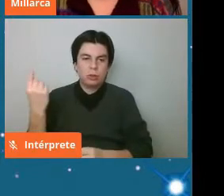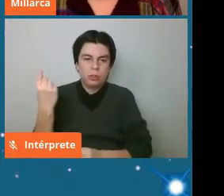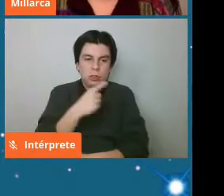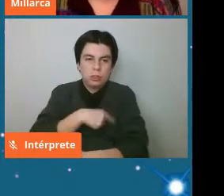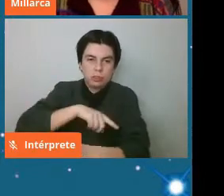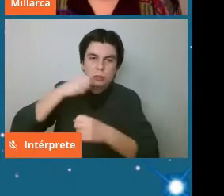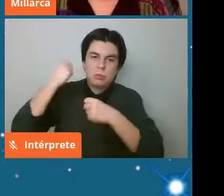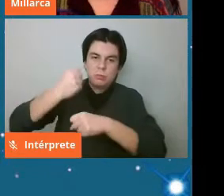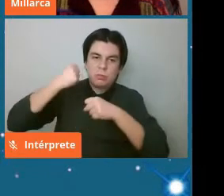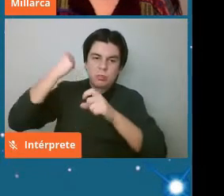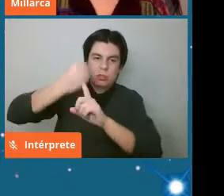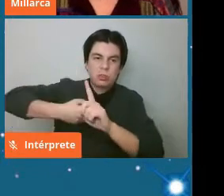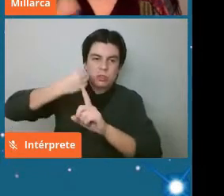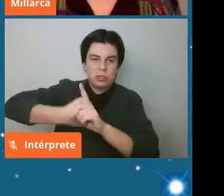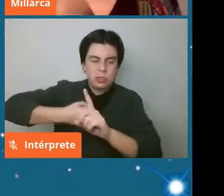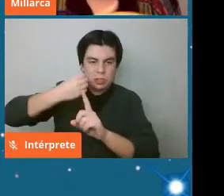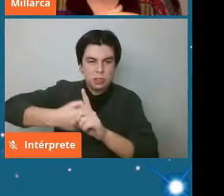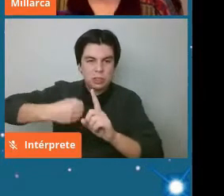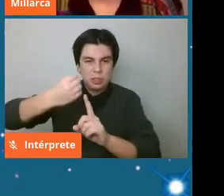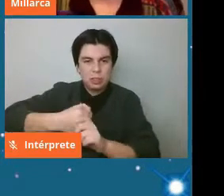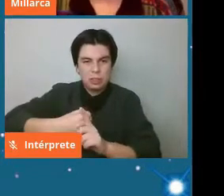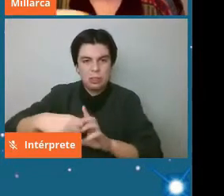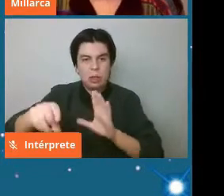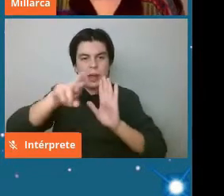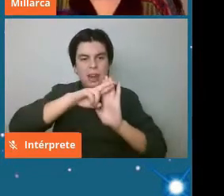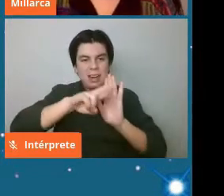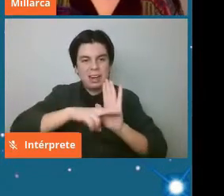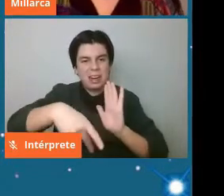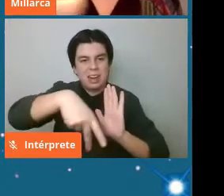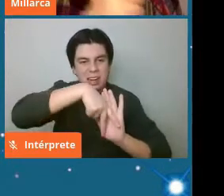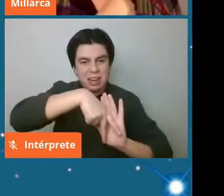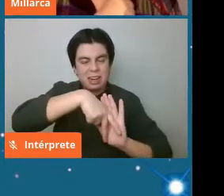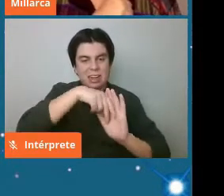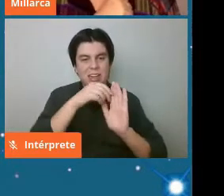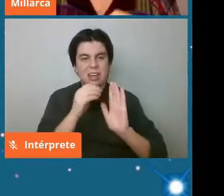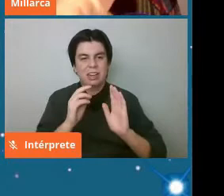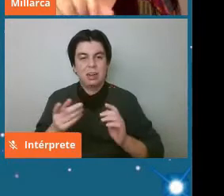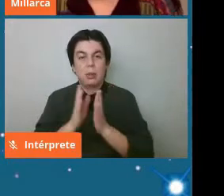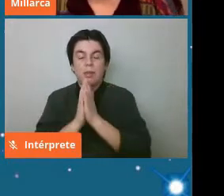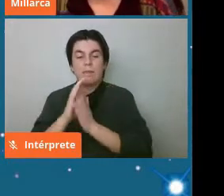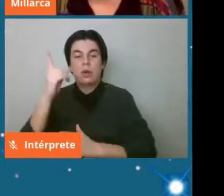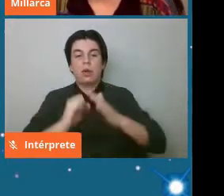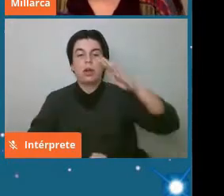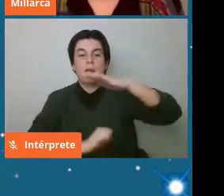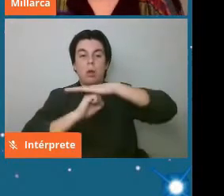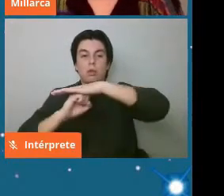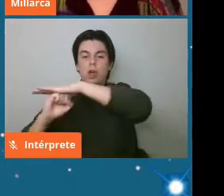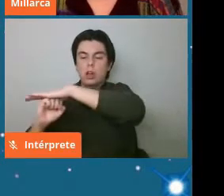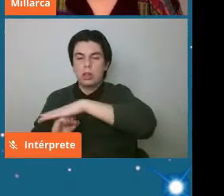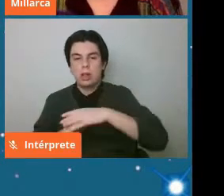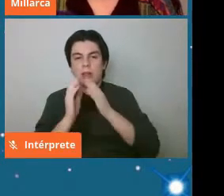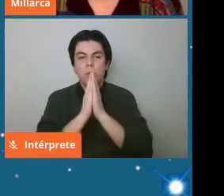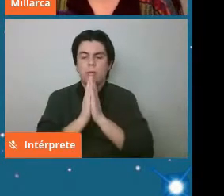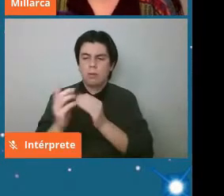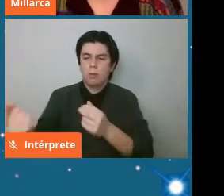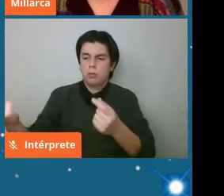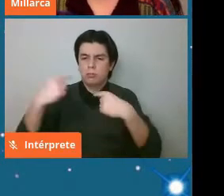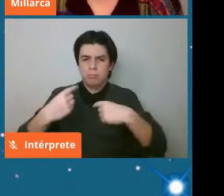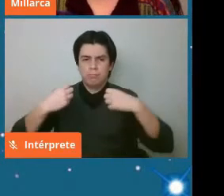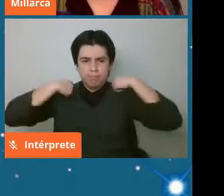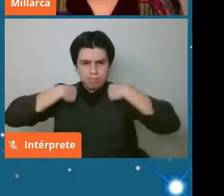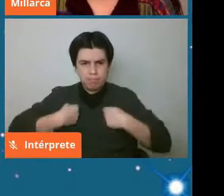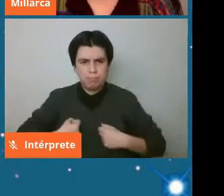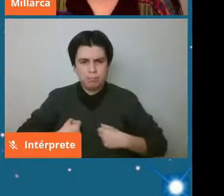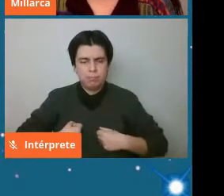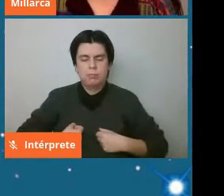está todavía en proceso y yo creo que las autoridades que estén viendo esta charla por favor pónganse la camiseta y ayúdenos entonces a esta